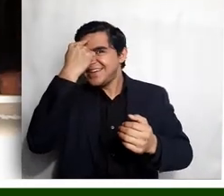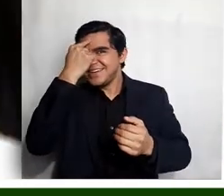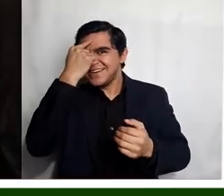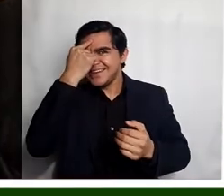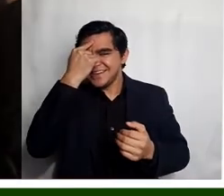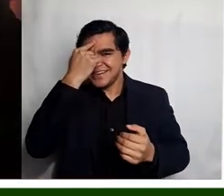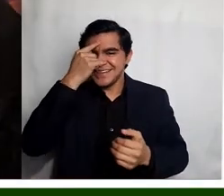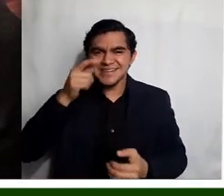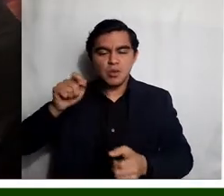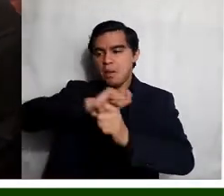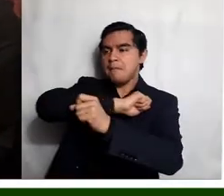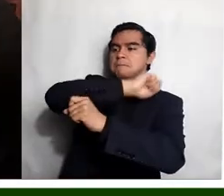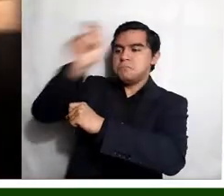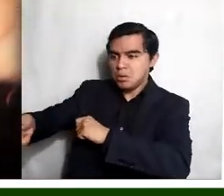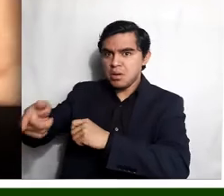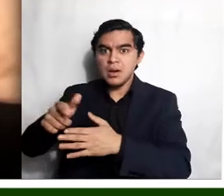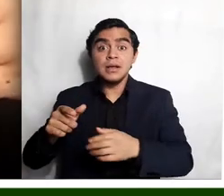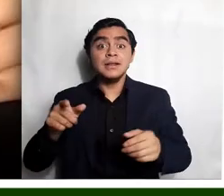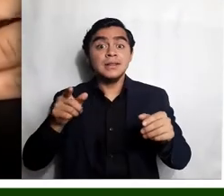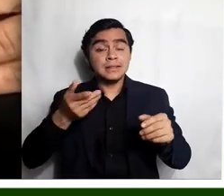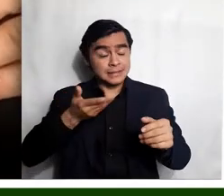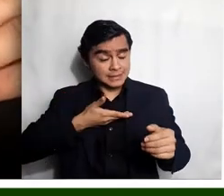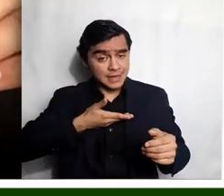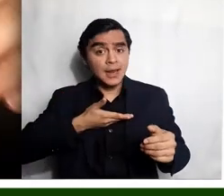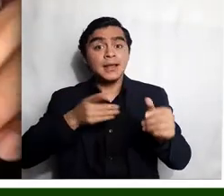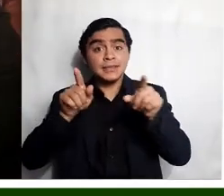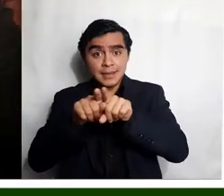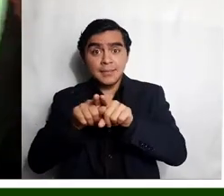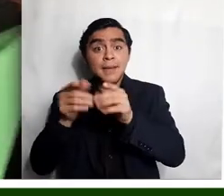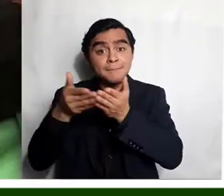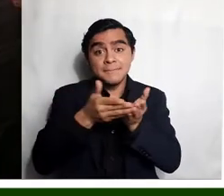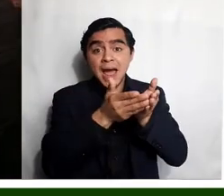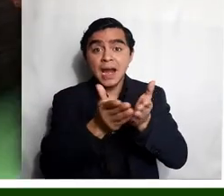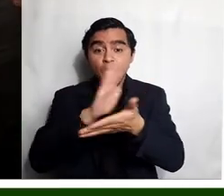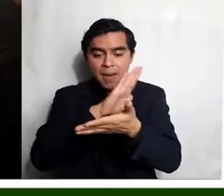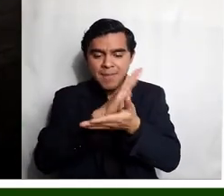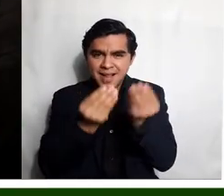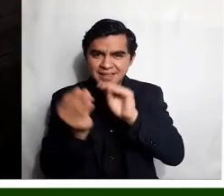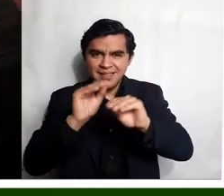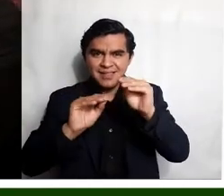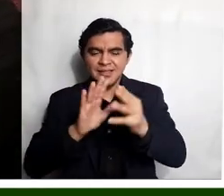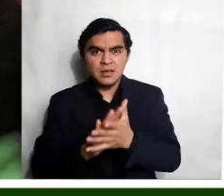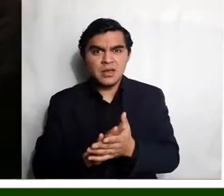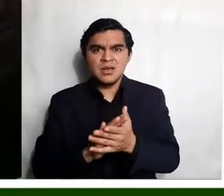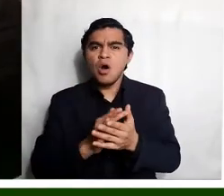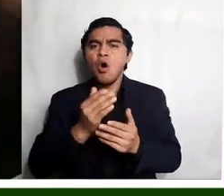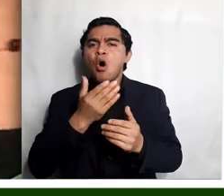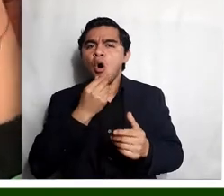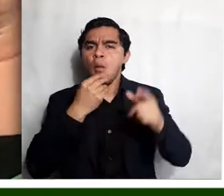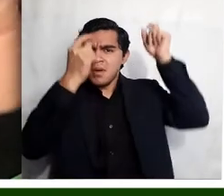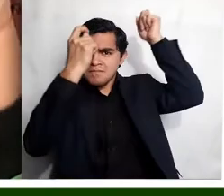capitana de barcos. Y aquí tengo un barquito de papel, ¿verdad? Porque voy a hablar también del mar. ¿Y qué usan los